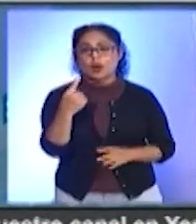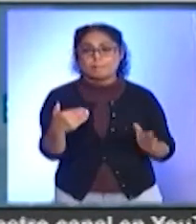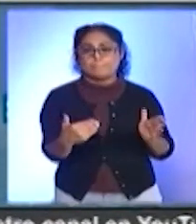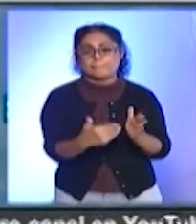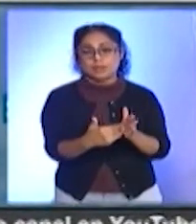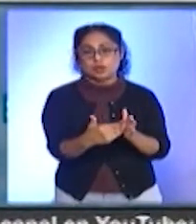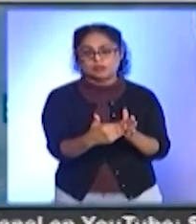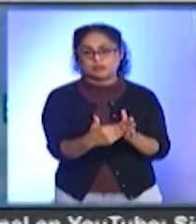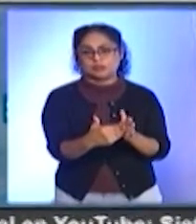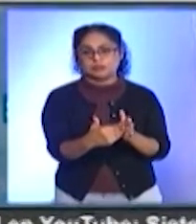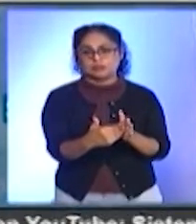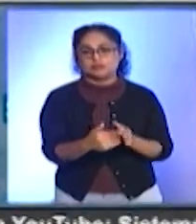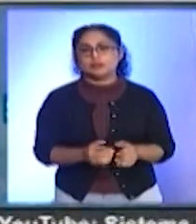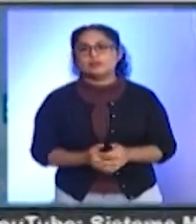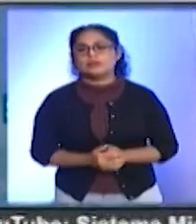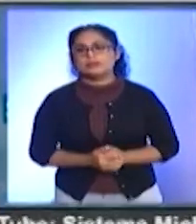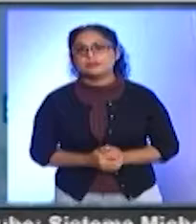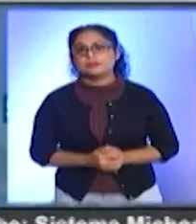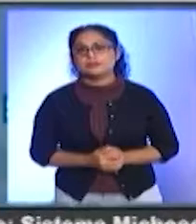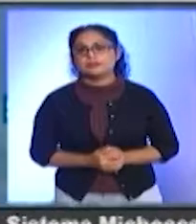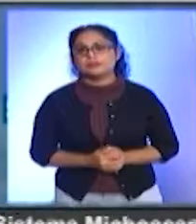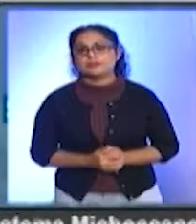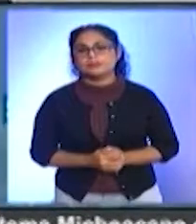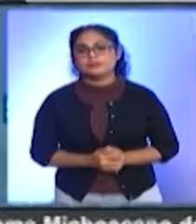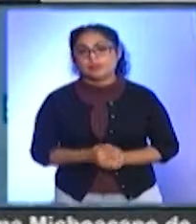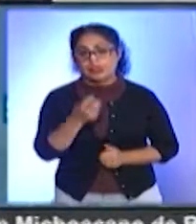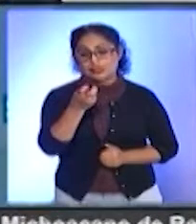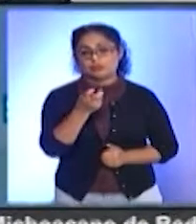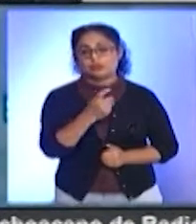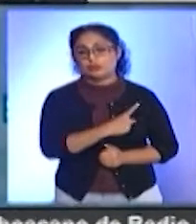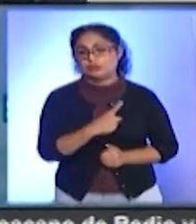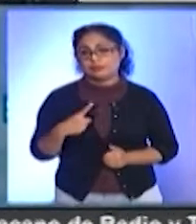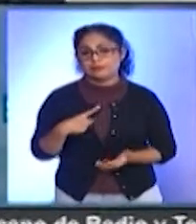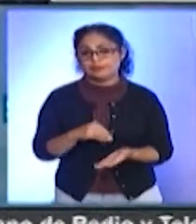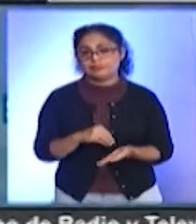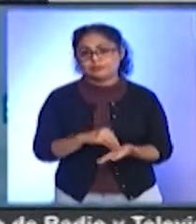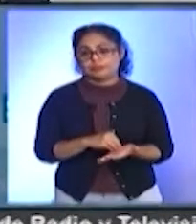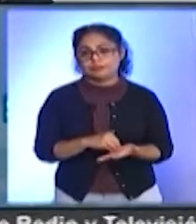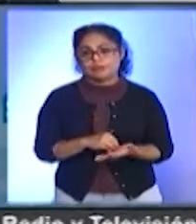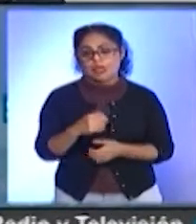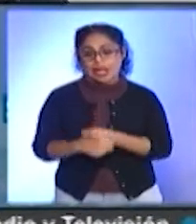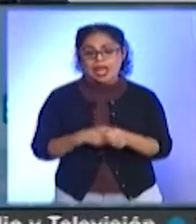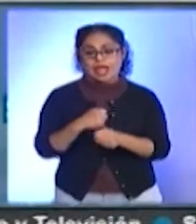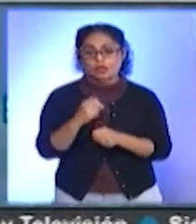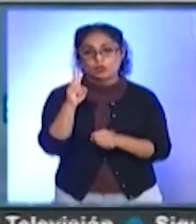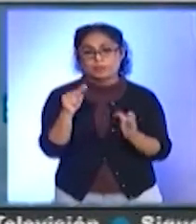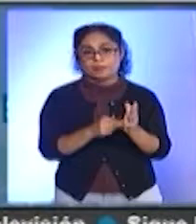que es lo que se adeuda del año 2020.